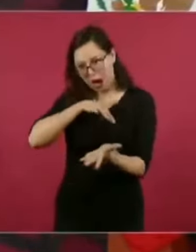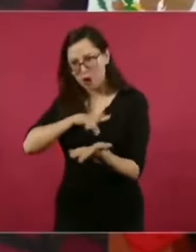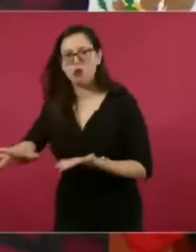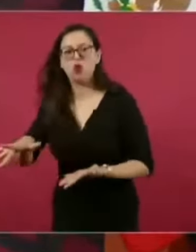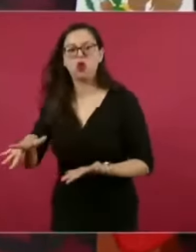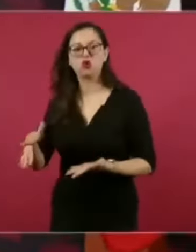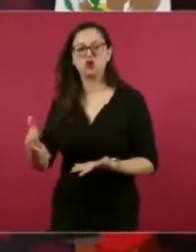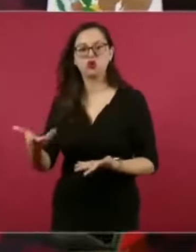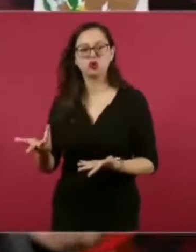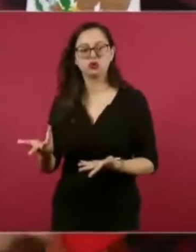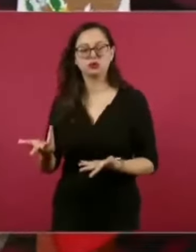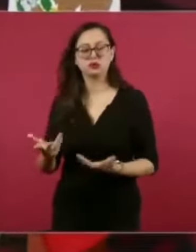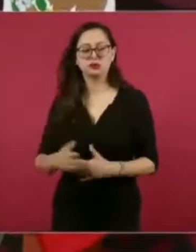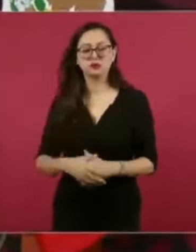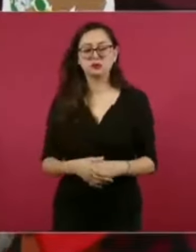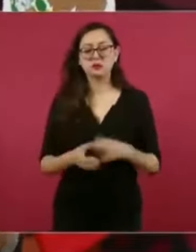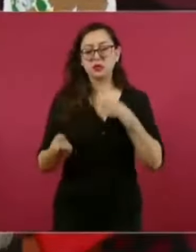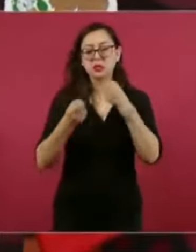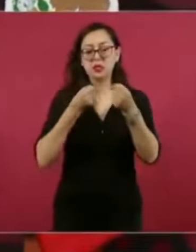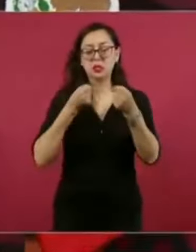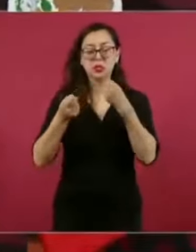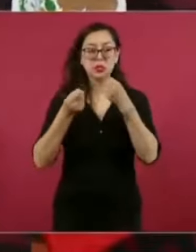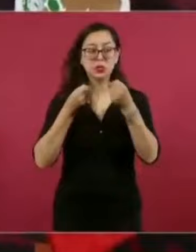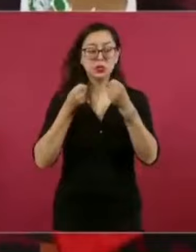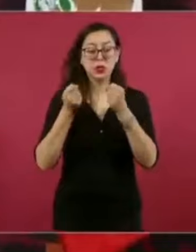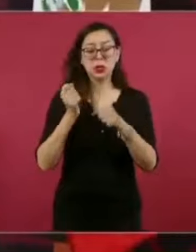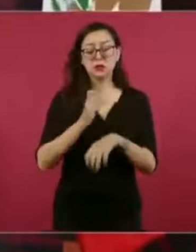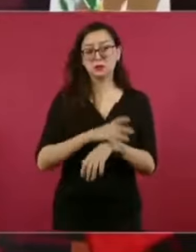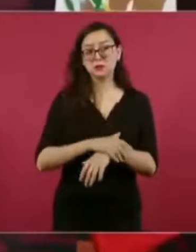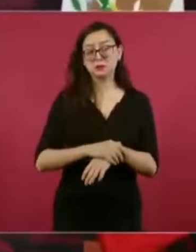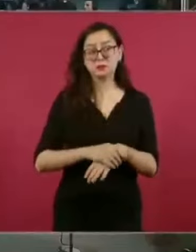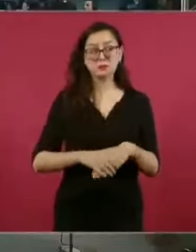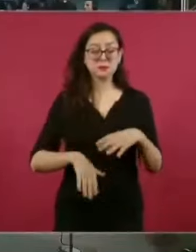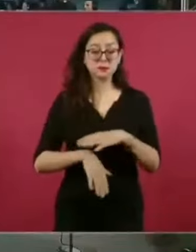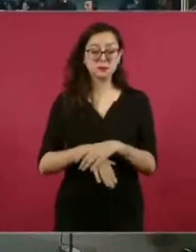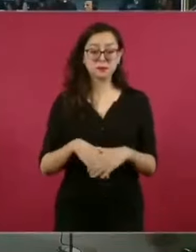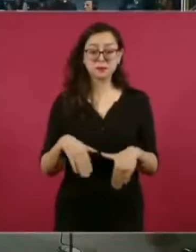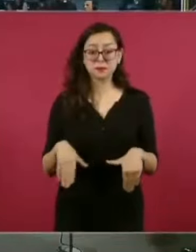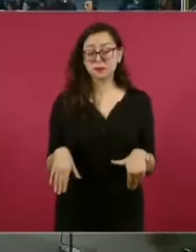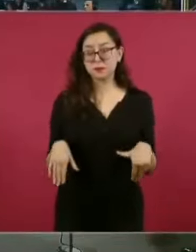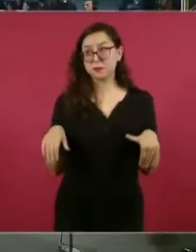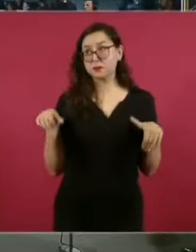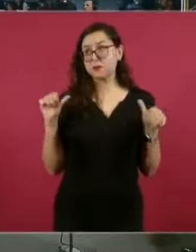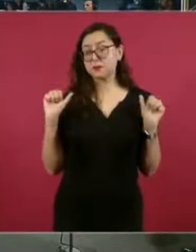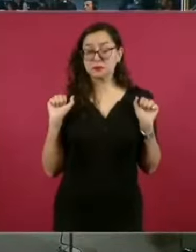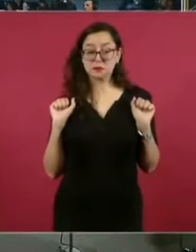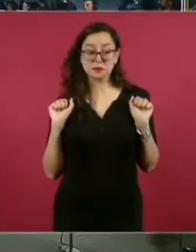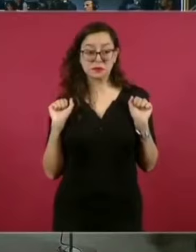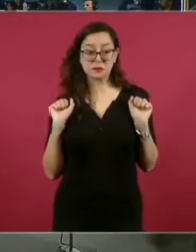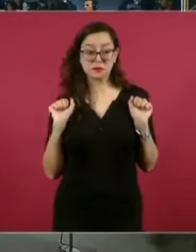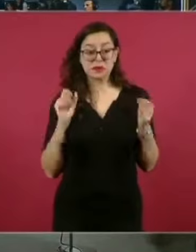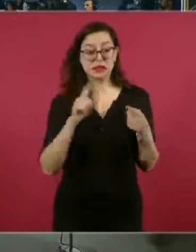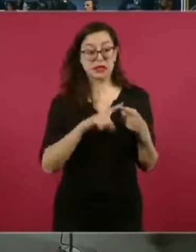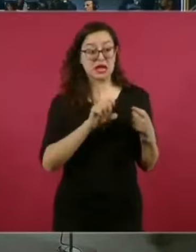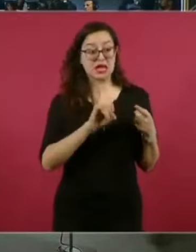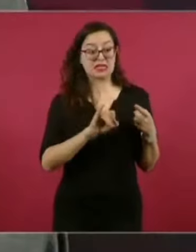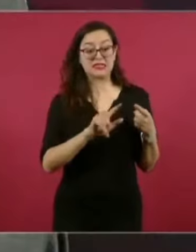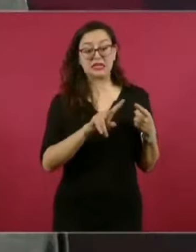¿de qué sirve un periodismo como el de Silva Gerso o de Volpi?